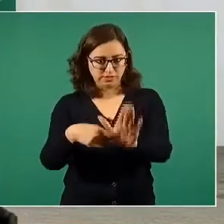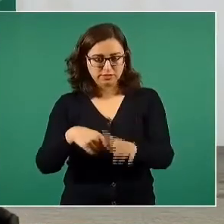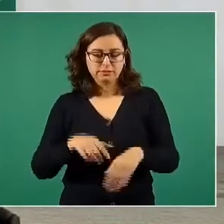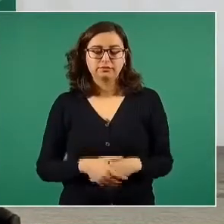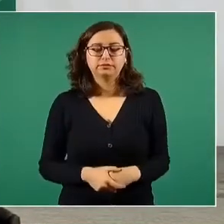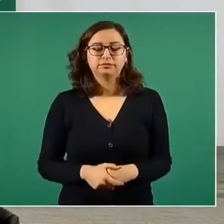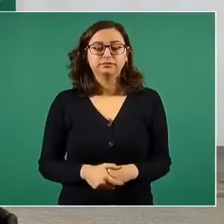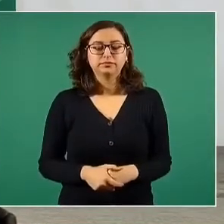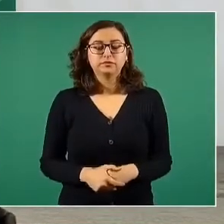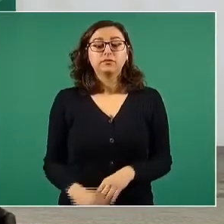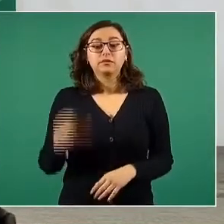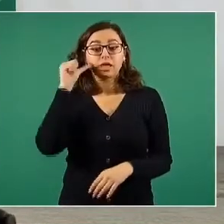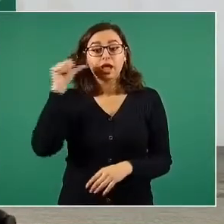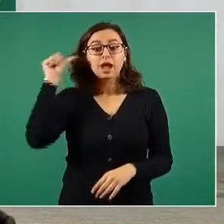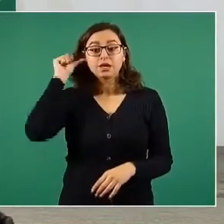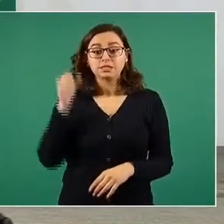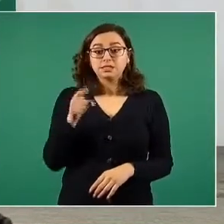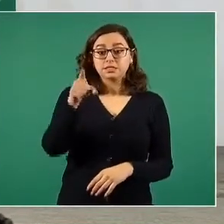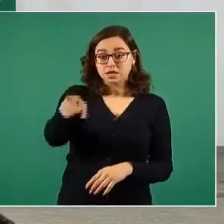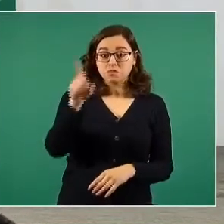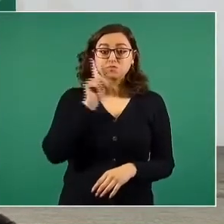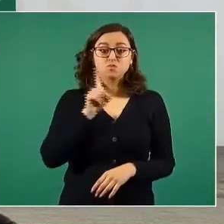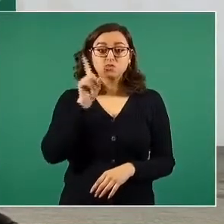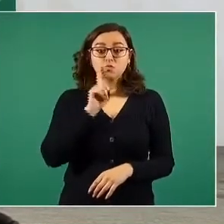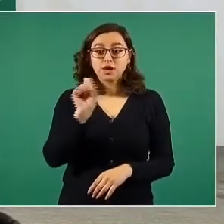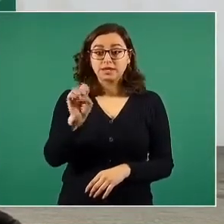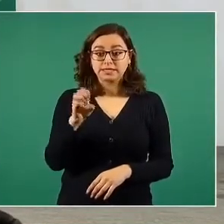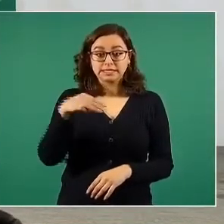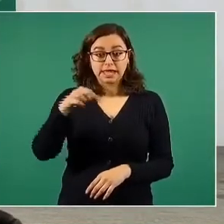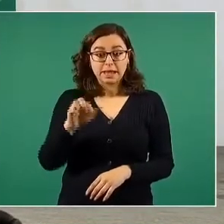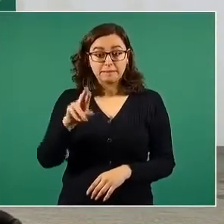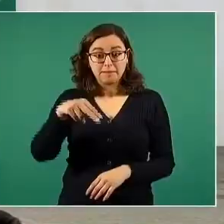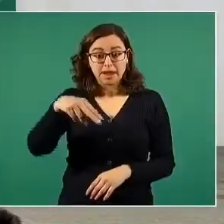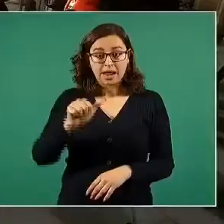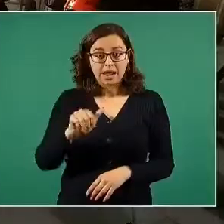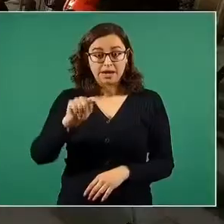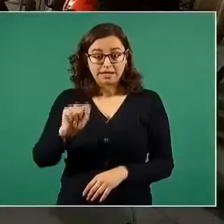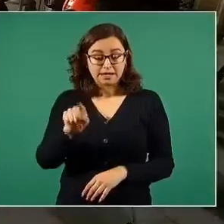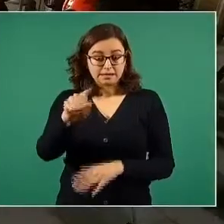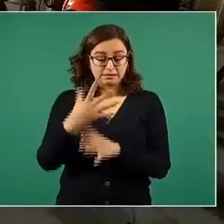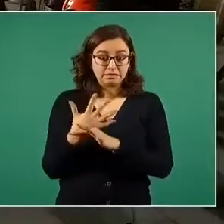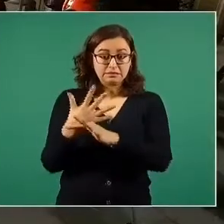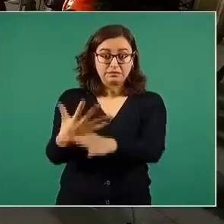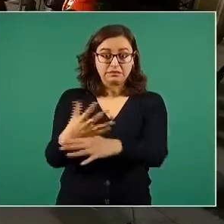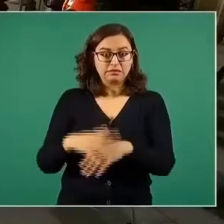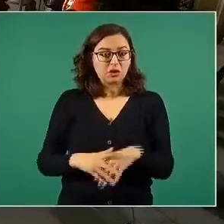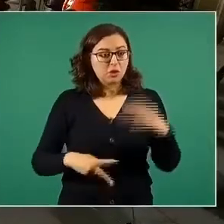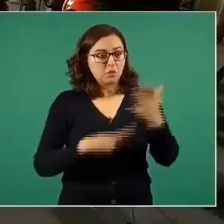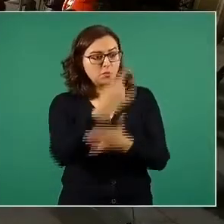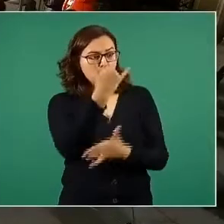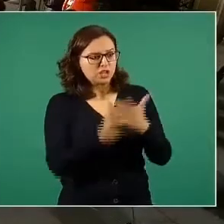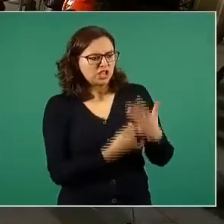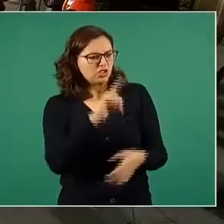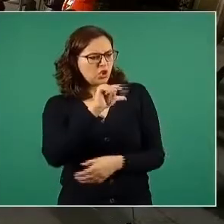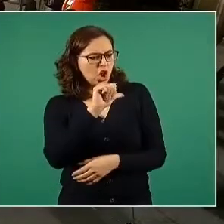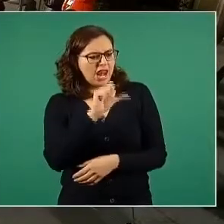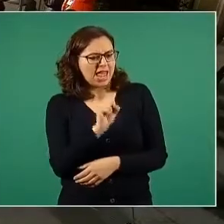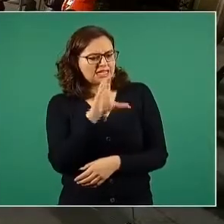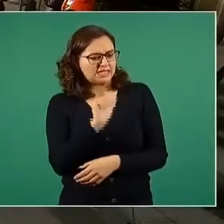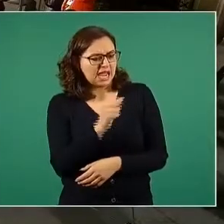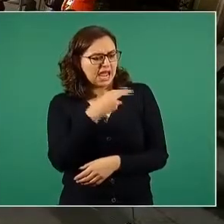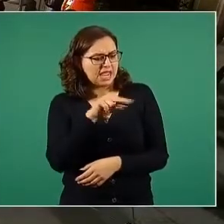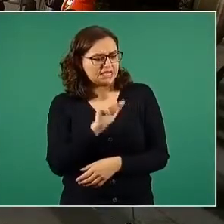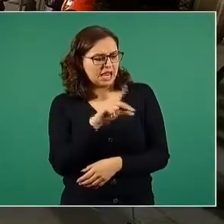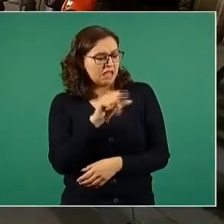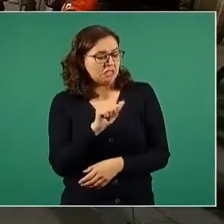Ayer escuché a la secretaria del medio ambiente decir que no conoce el proyecto Las Cañadas, que